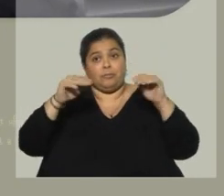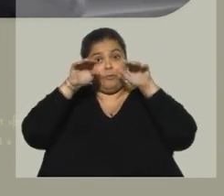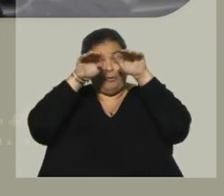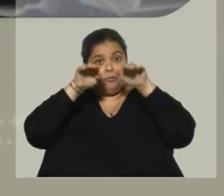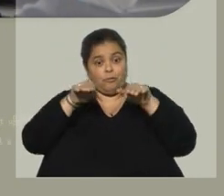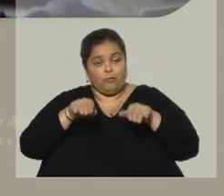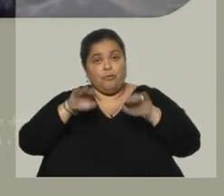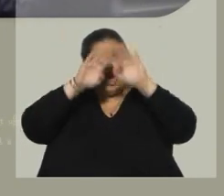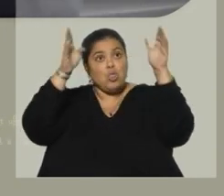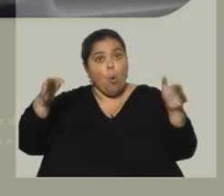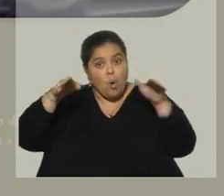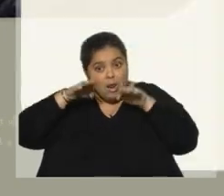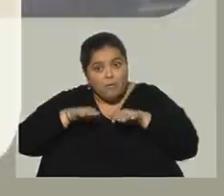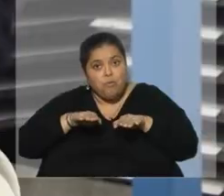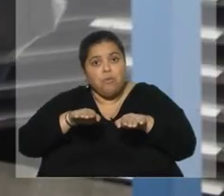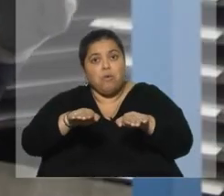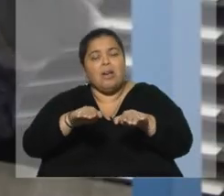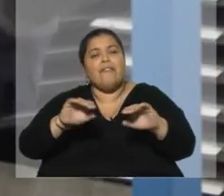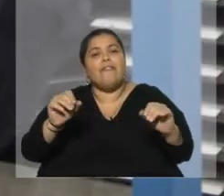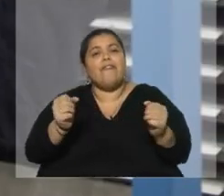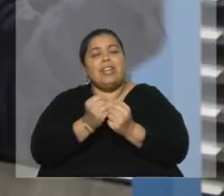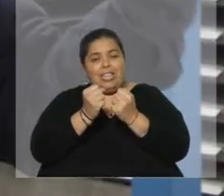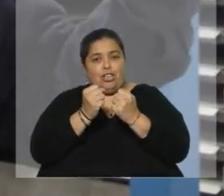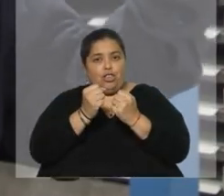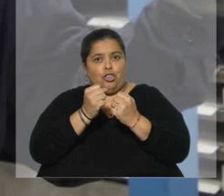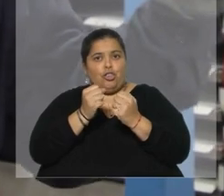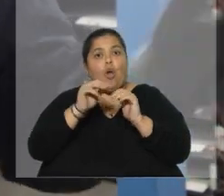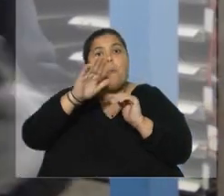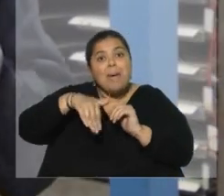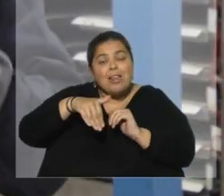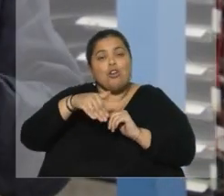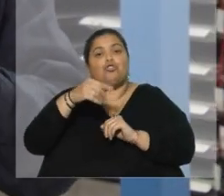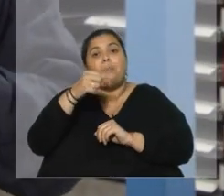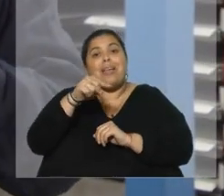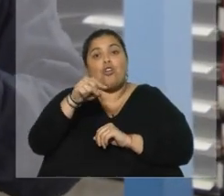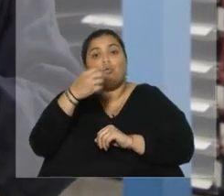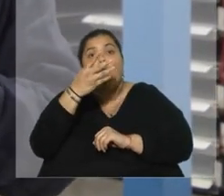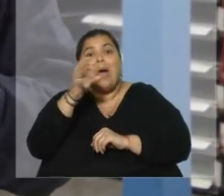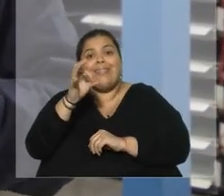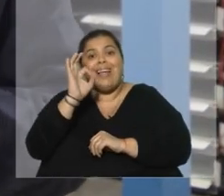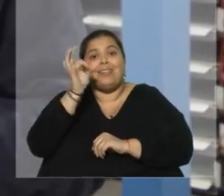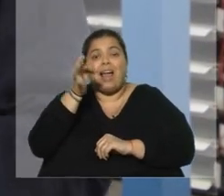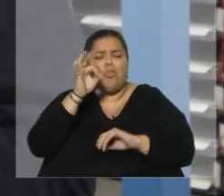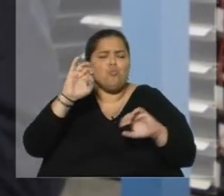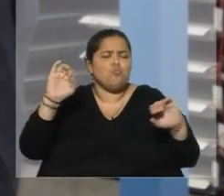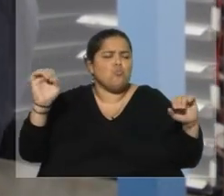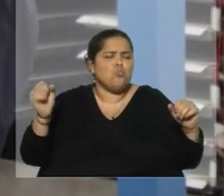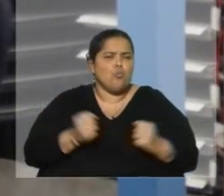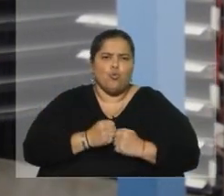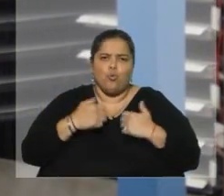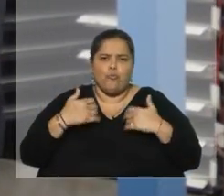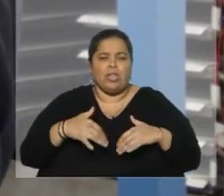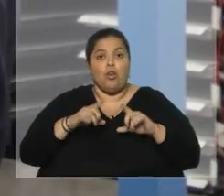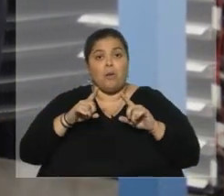frío y llevamos toda la mezcla, es decir, carro más material, a menos 40 grados. Una vez que está en esa temperatura se desplaza todo por estos